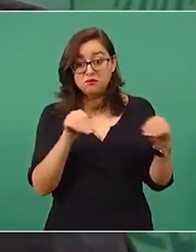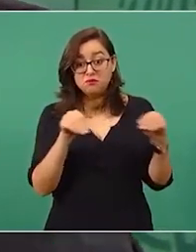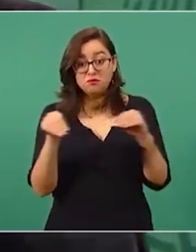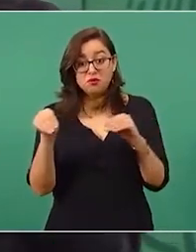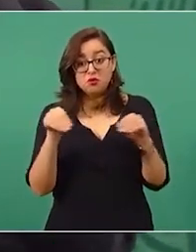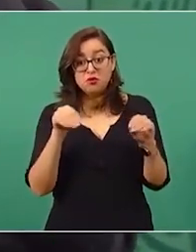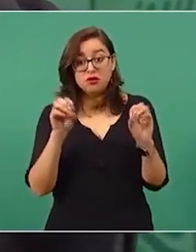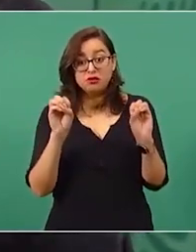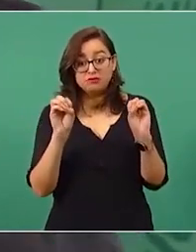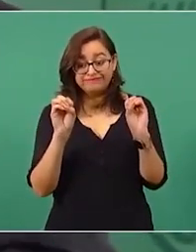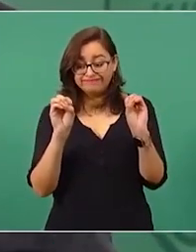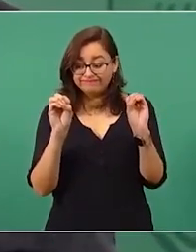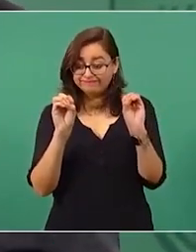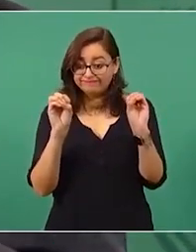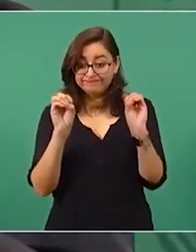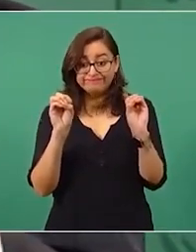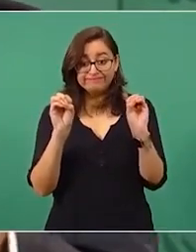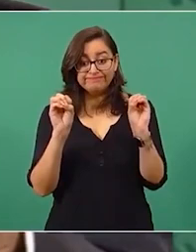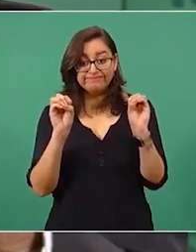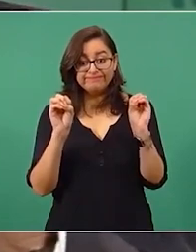prácticamente nada